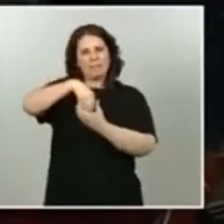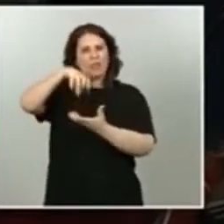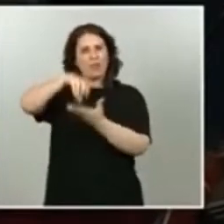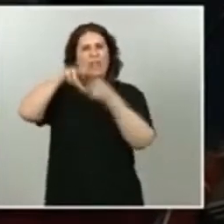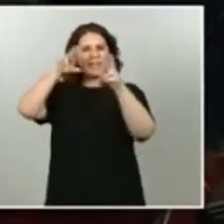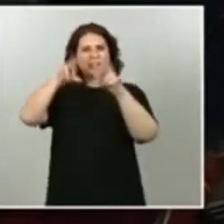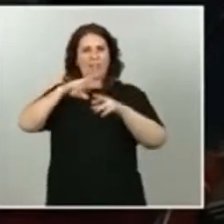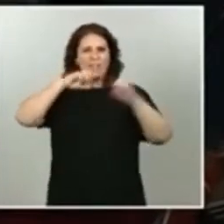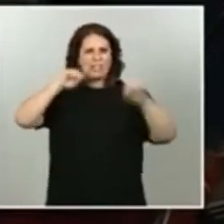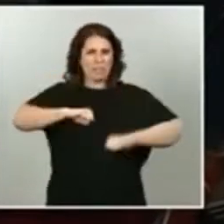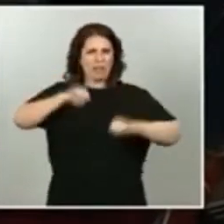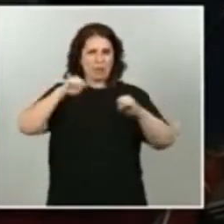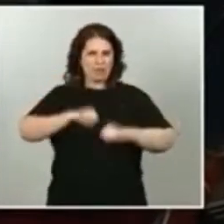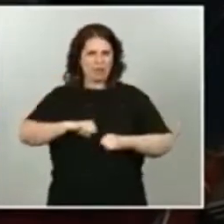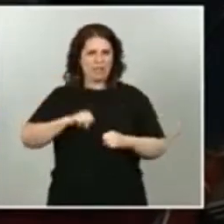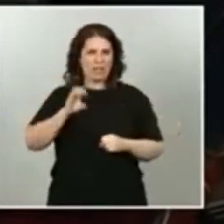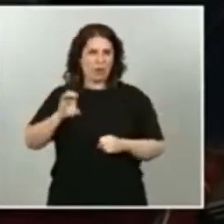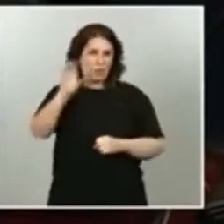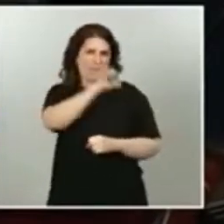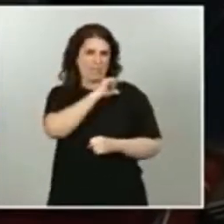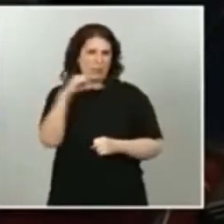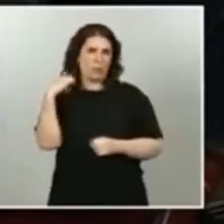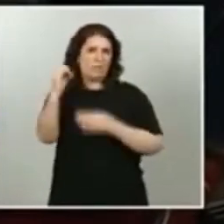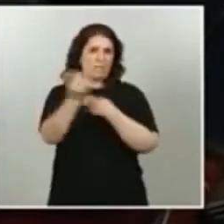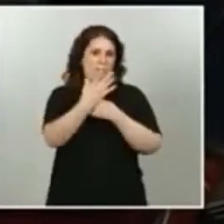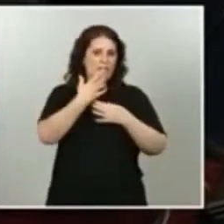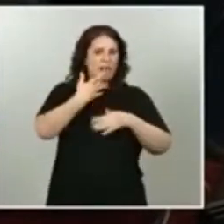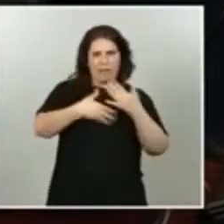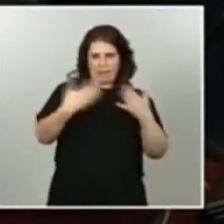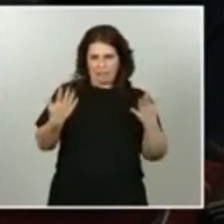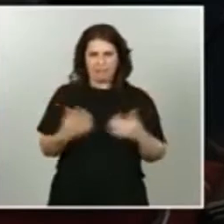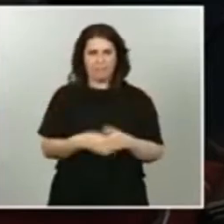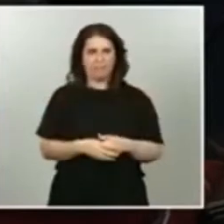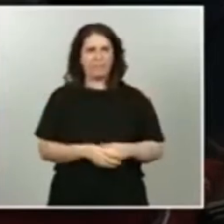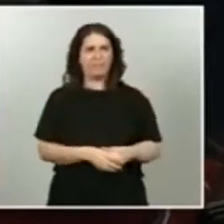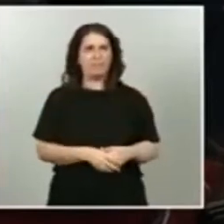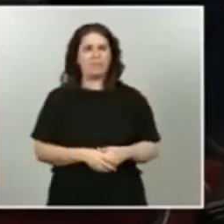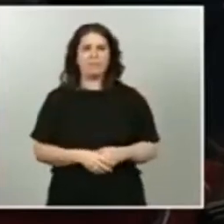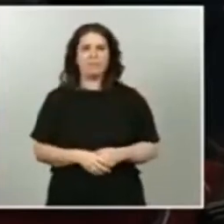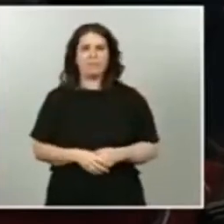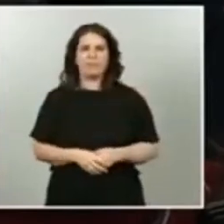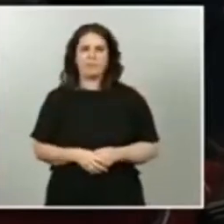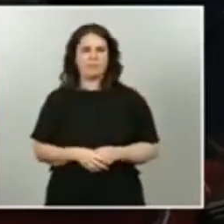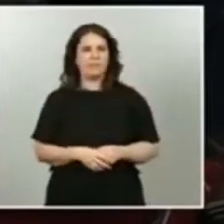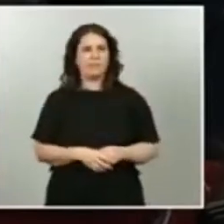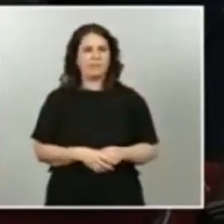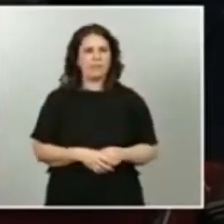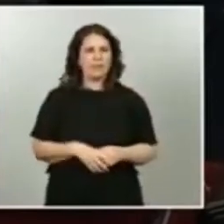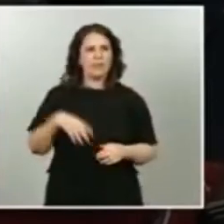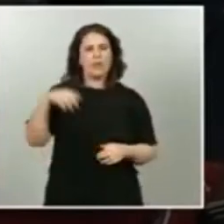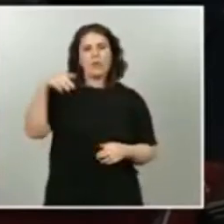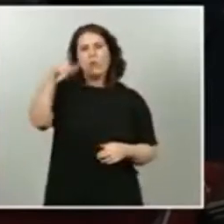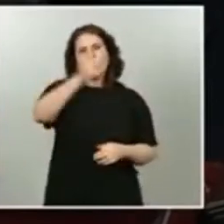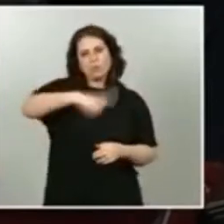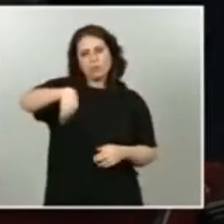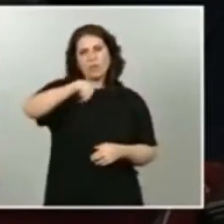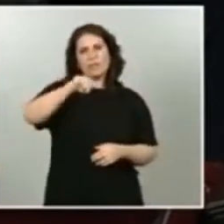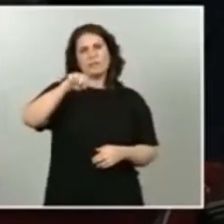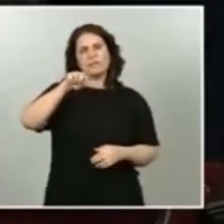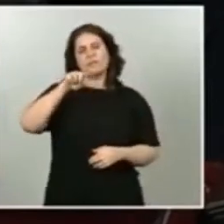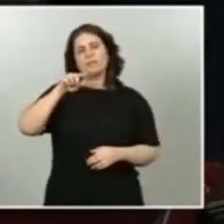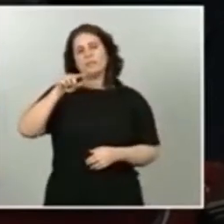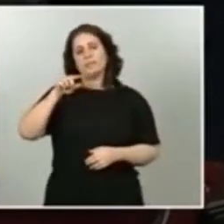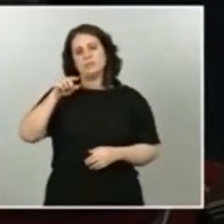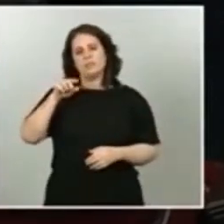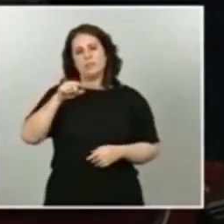autónomas le habían remitido. Quería saber, bueno, ustedes nos repitieron hasta la saciedad durante toda la epidemia,